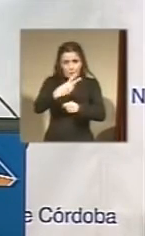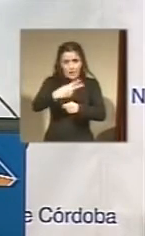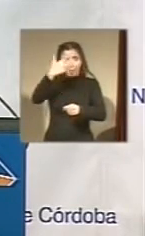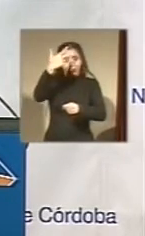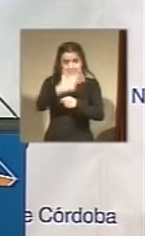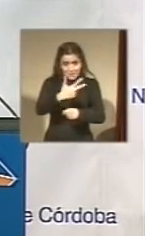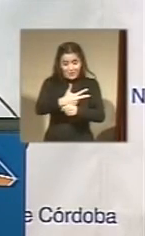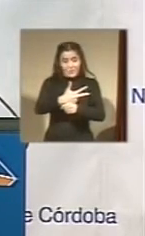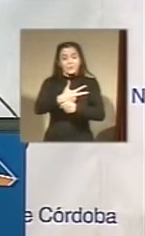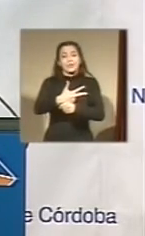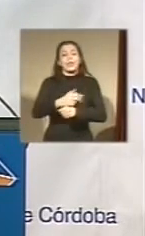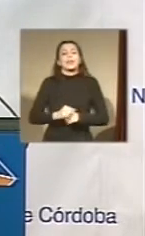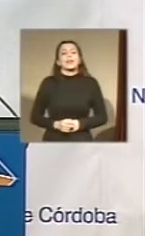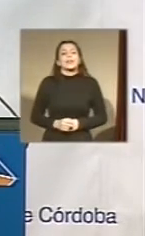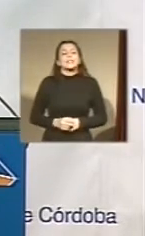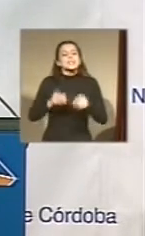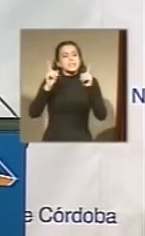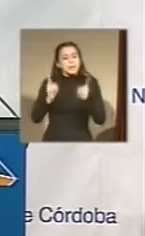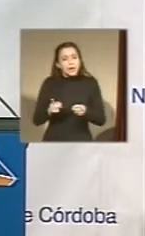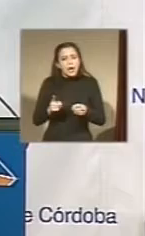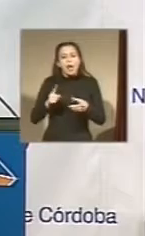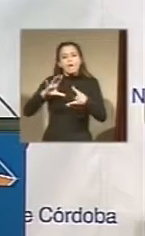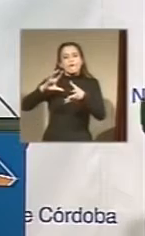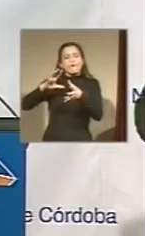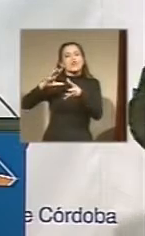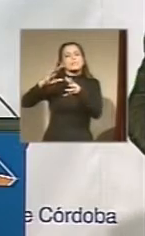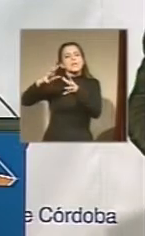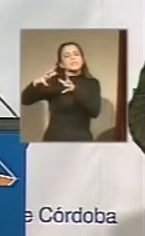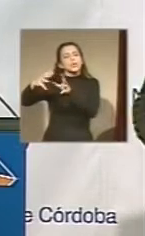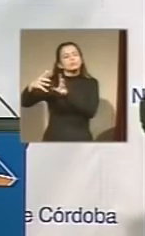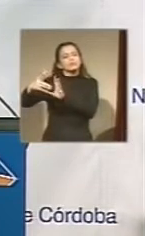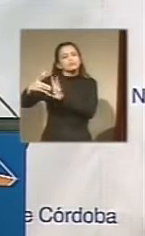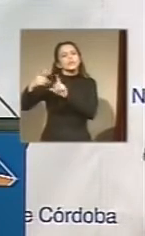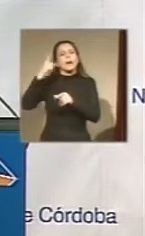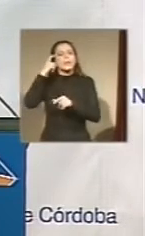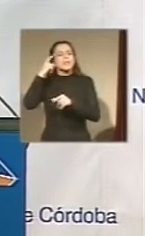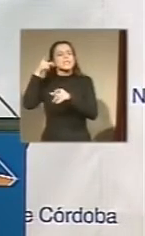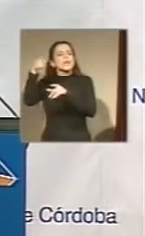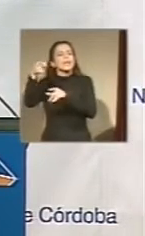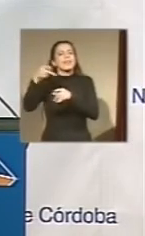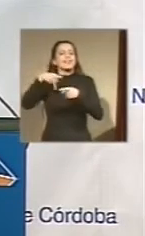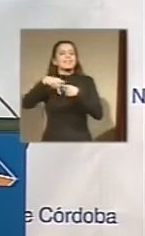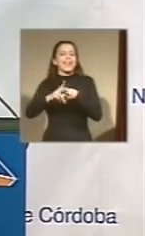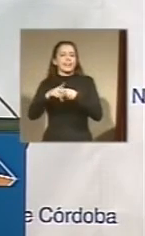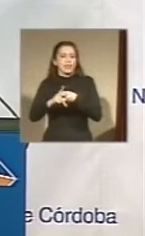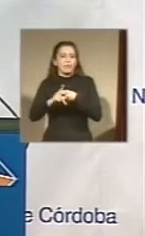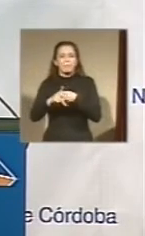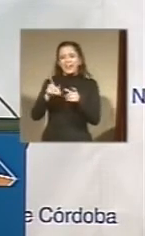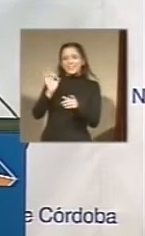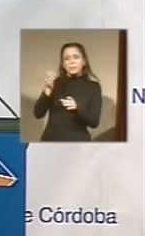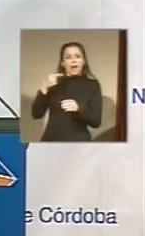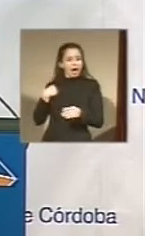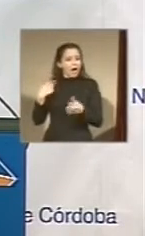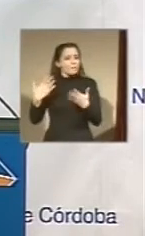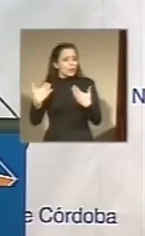terciaria y tendiendo también a la formación de técnicos que con ello van a tener una salida laboral